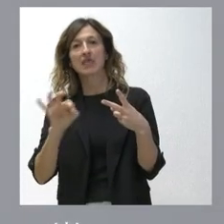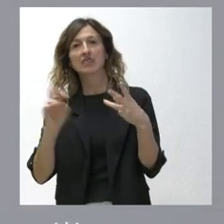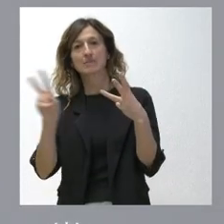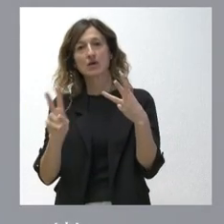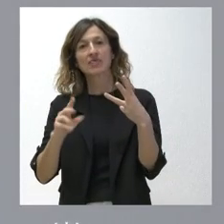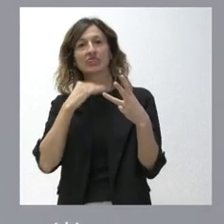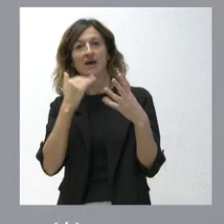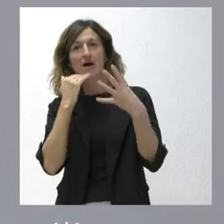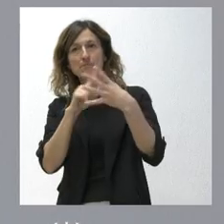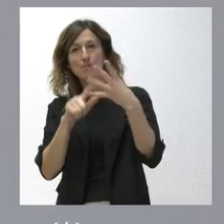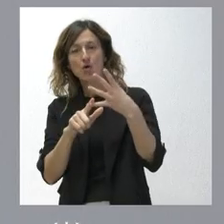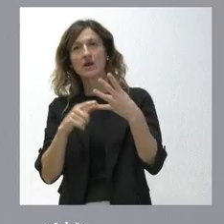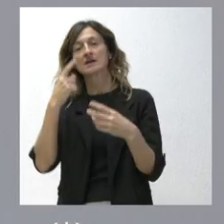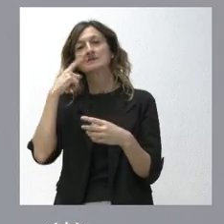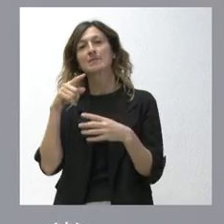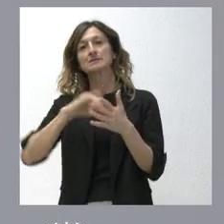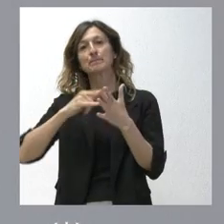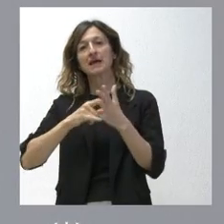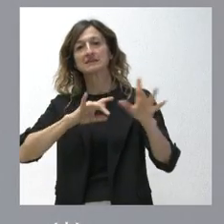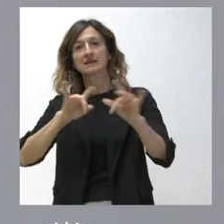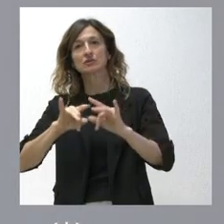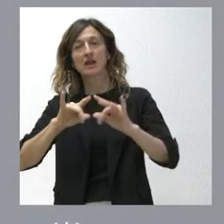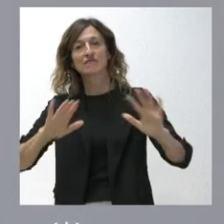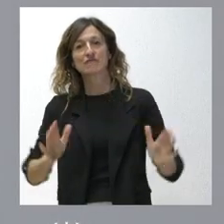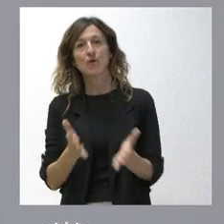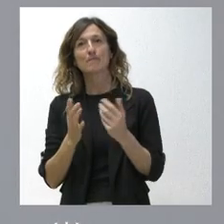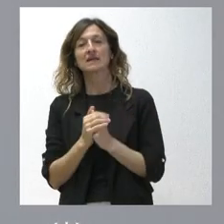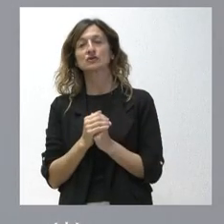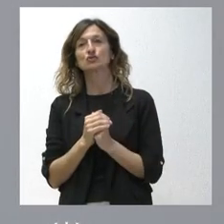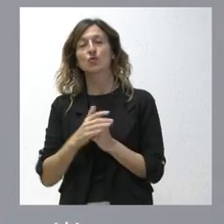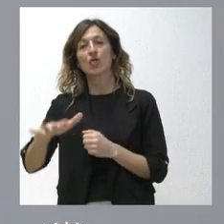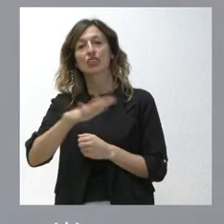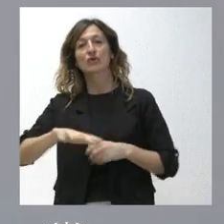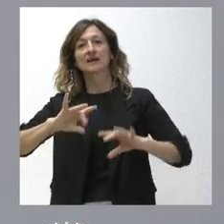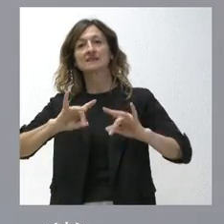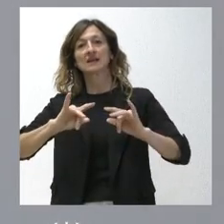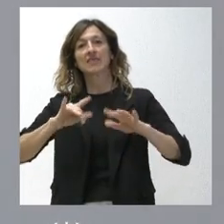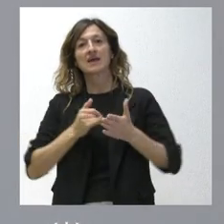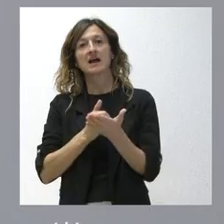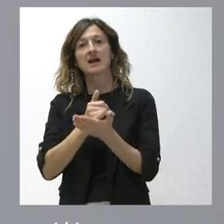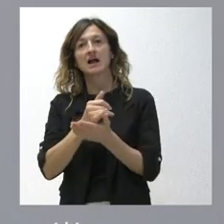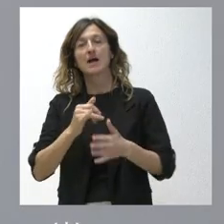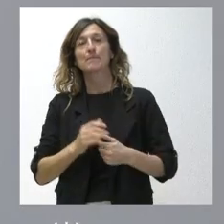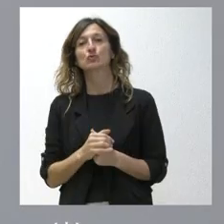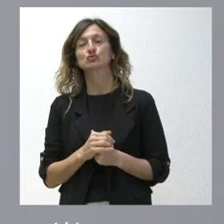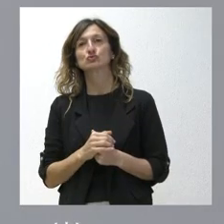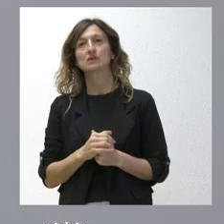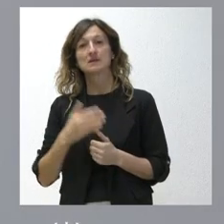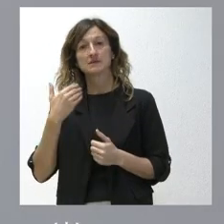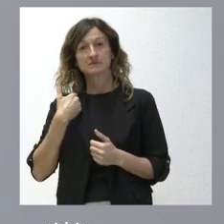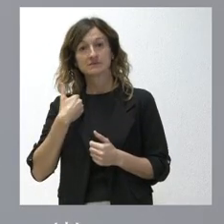Zamora. Saben ustedes que estamos preparando un plan territorial de fomento de tierra de campos. Este plan avanza ya